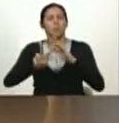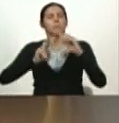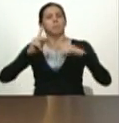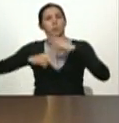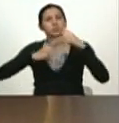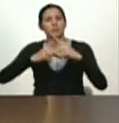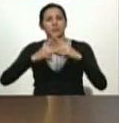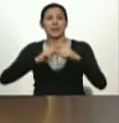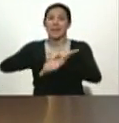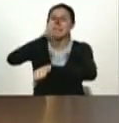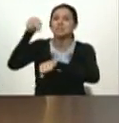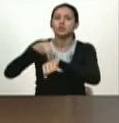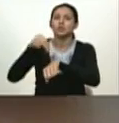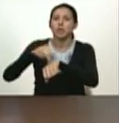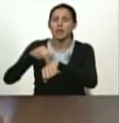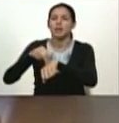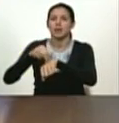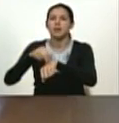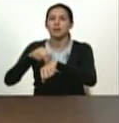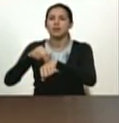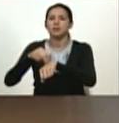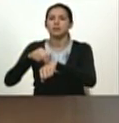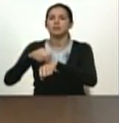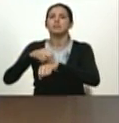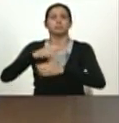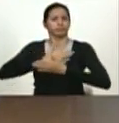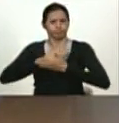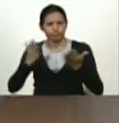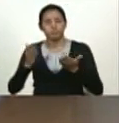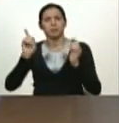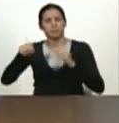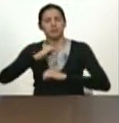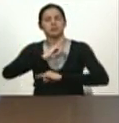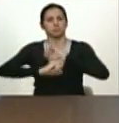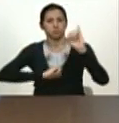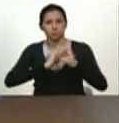nacional, con vocación para lo internacional, sobre todo regional.